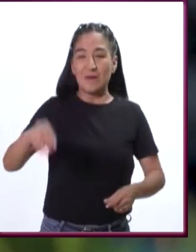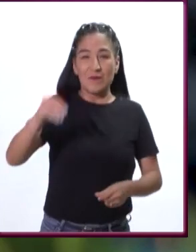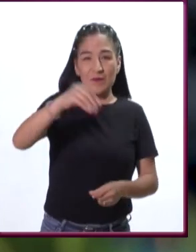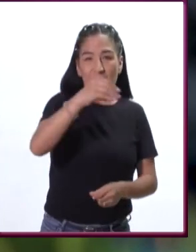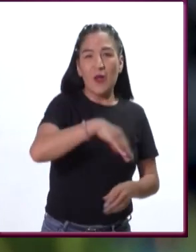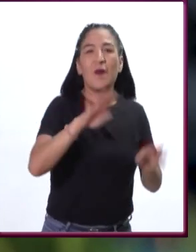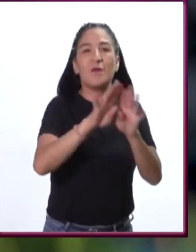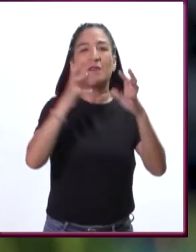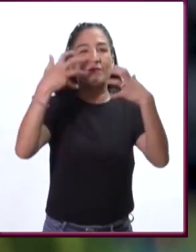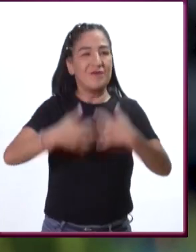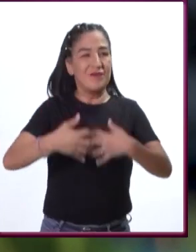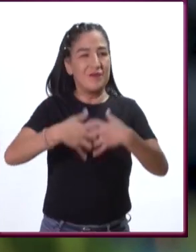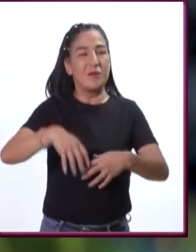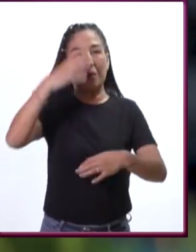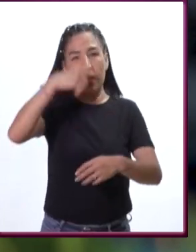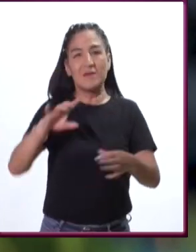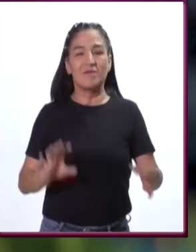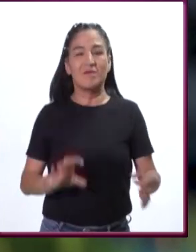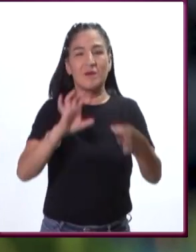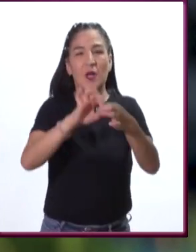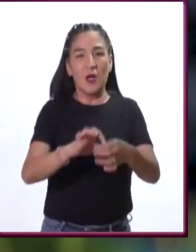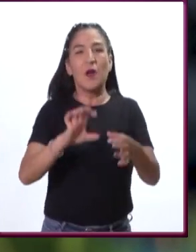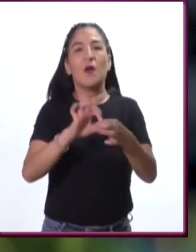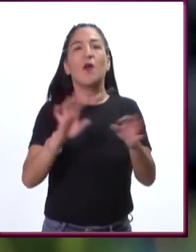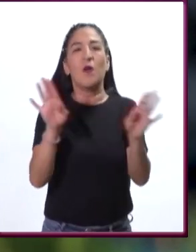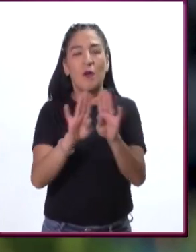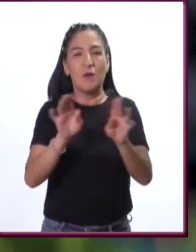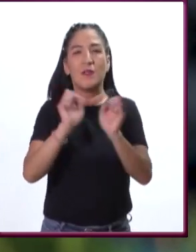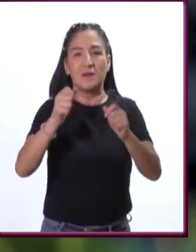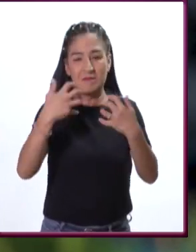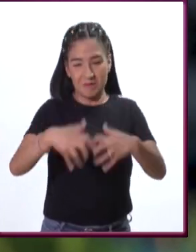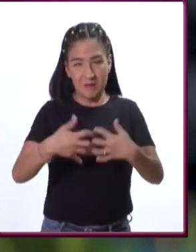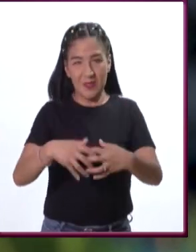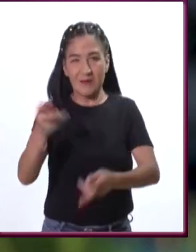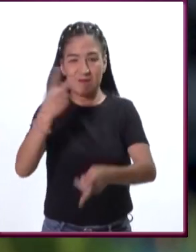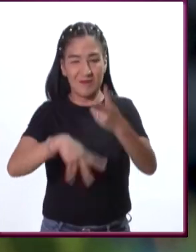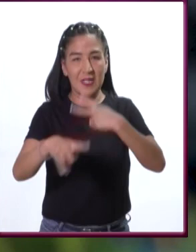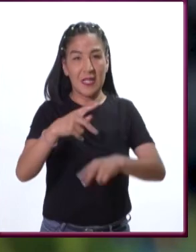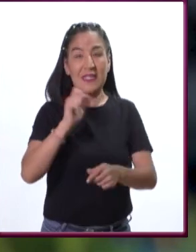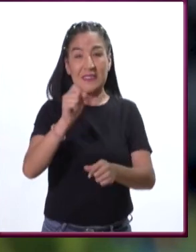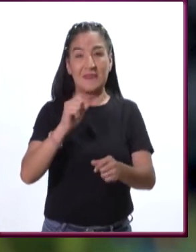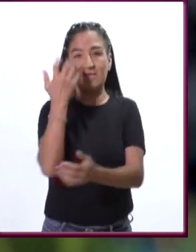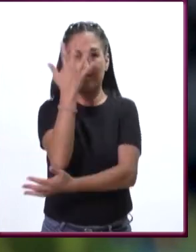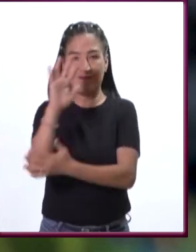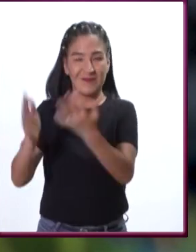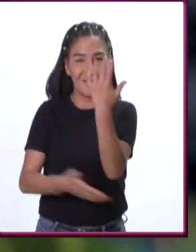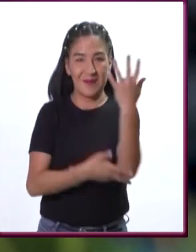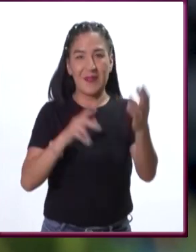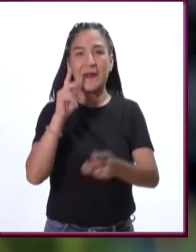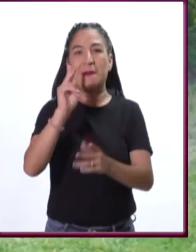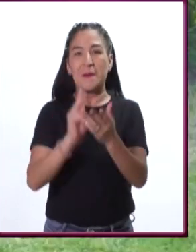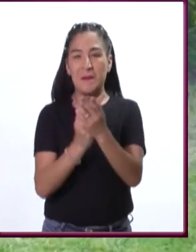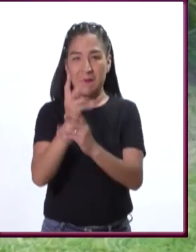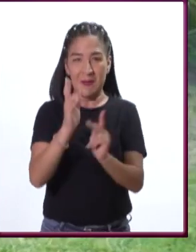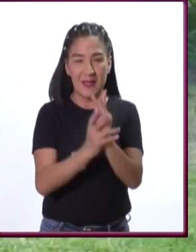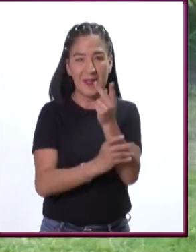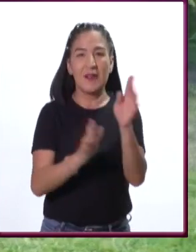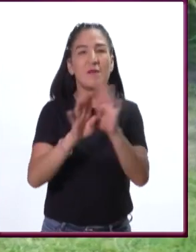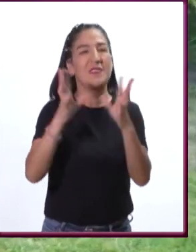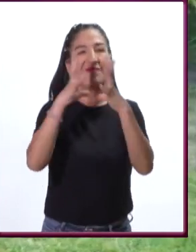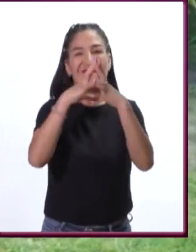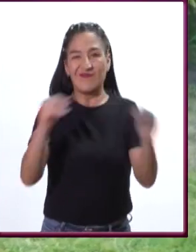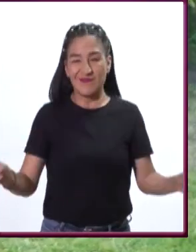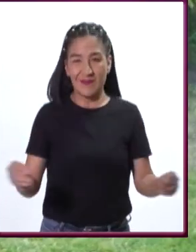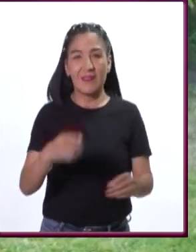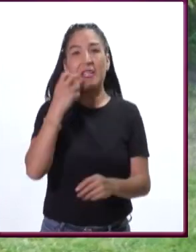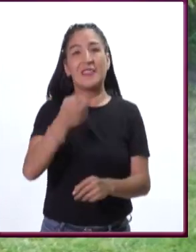elegida por las industrias para tomar materia prima para producir productos, la biodiversidad desaparece. ¿Realmente